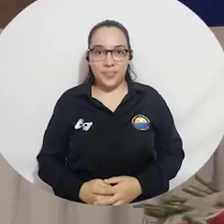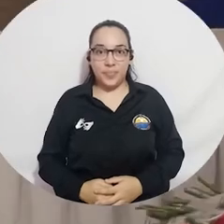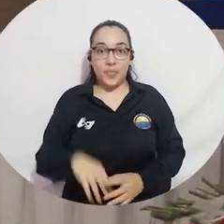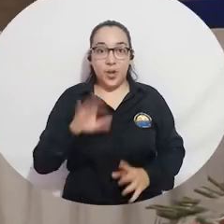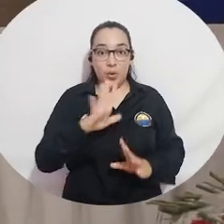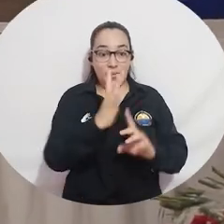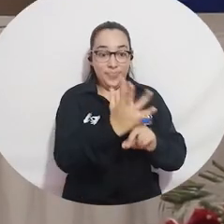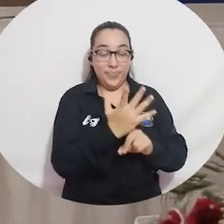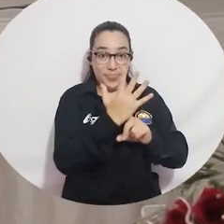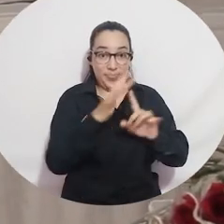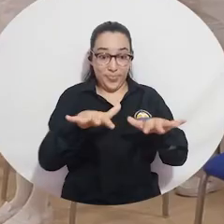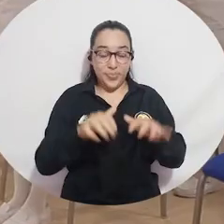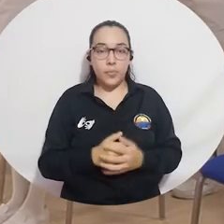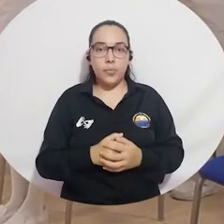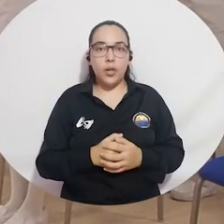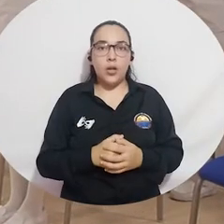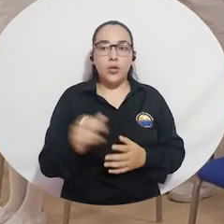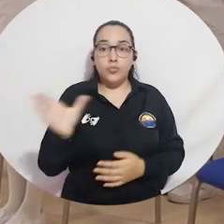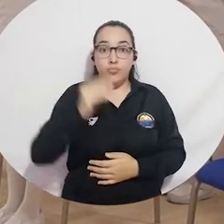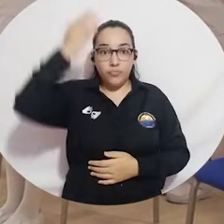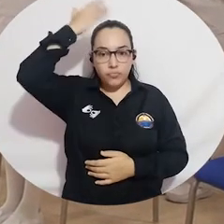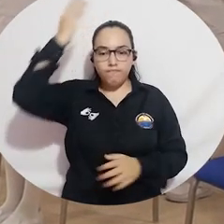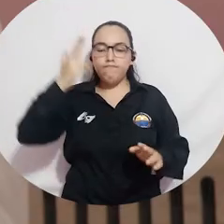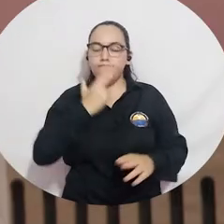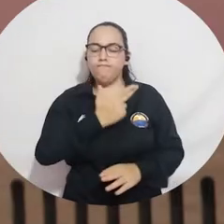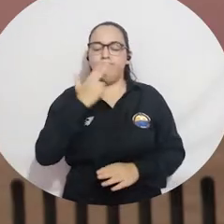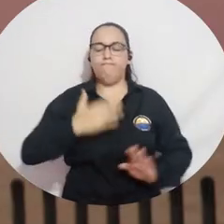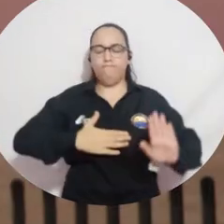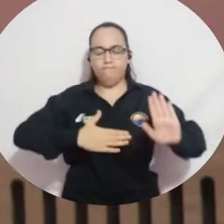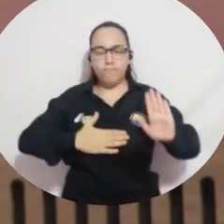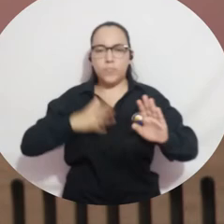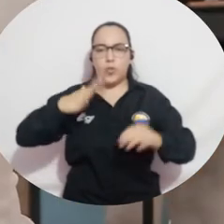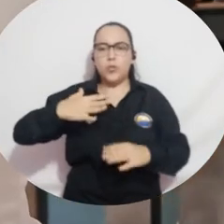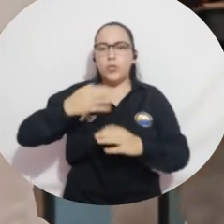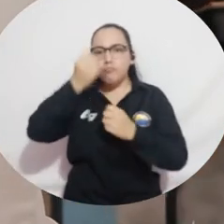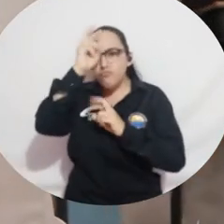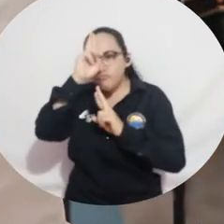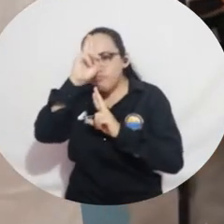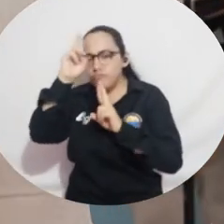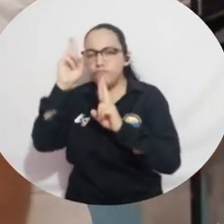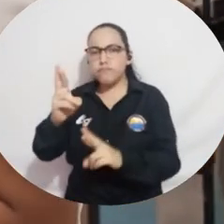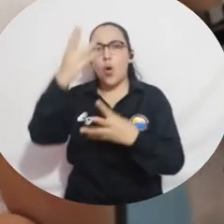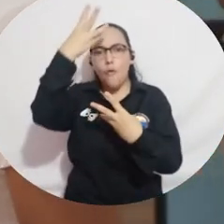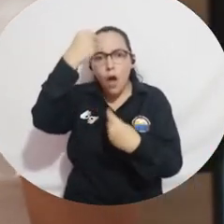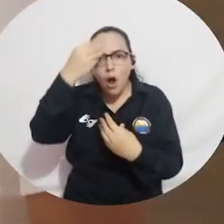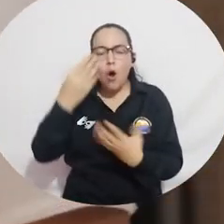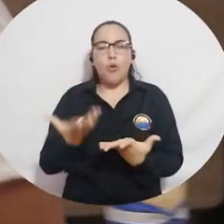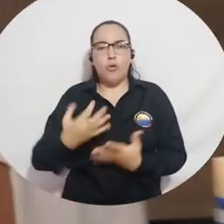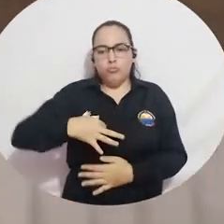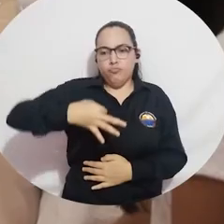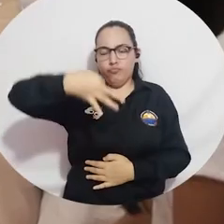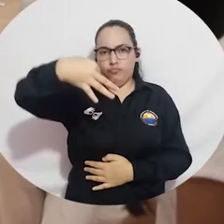elevaron su compromiso por conservar el honor, la dignidad, el cuidado, el respeto, el servicio, la ética y la lealtad a su